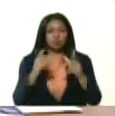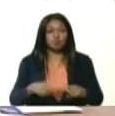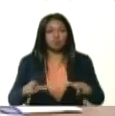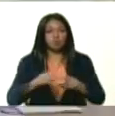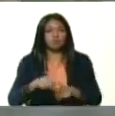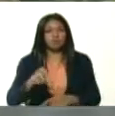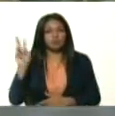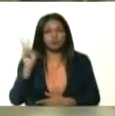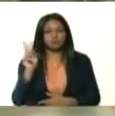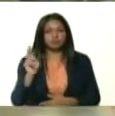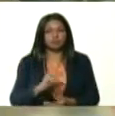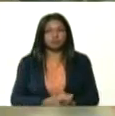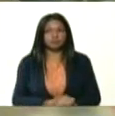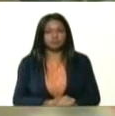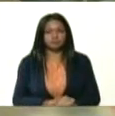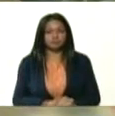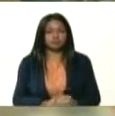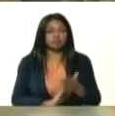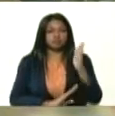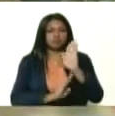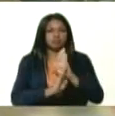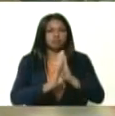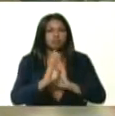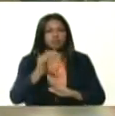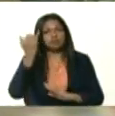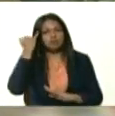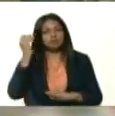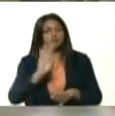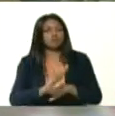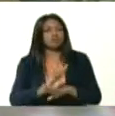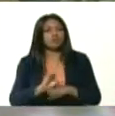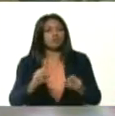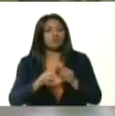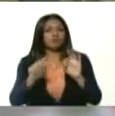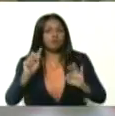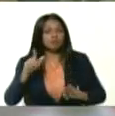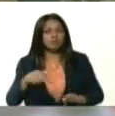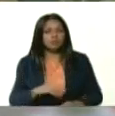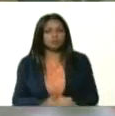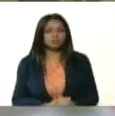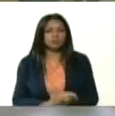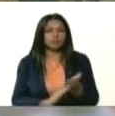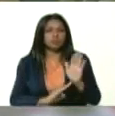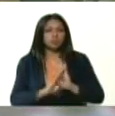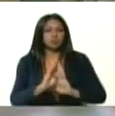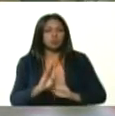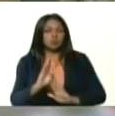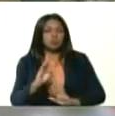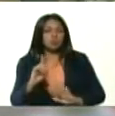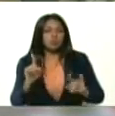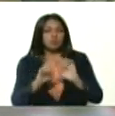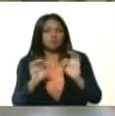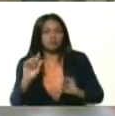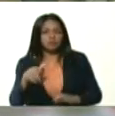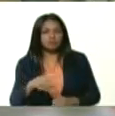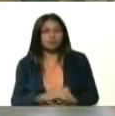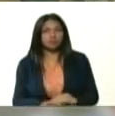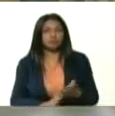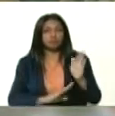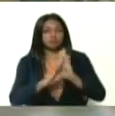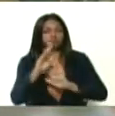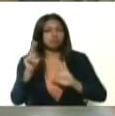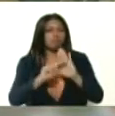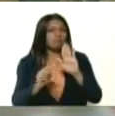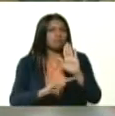de Venezuela. Incrementar la inteligencia preventiva. Incrementar el patrullaje. Incrementar las